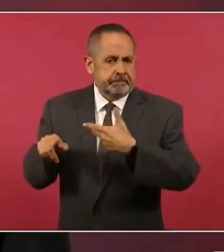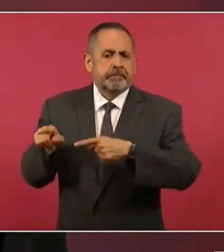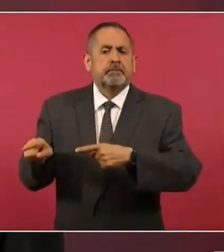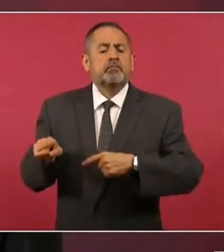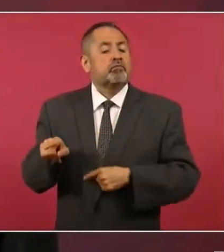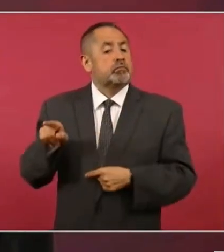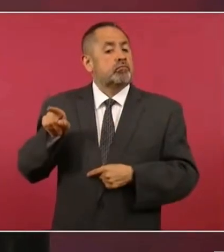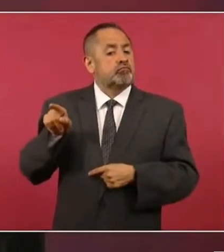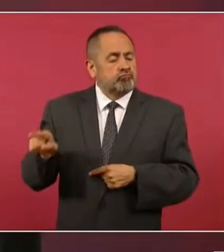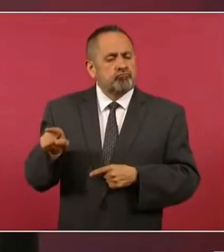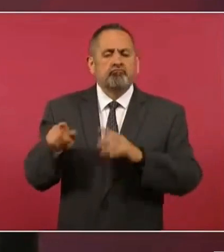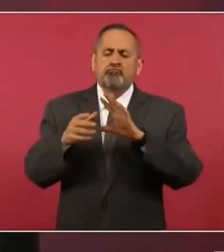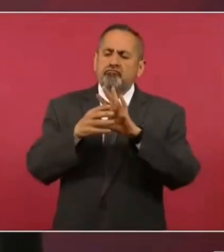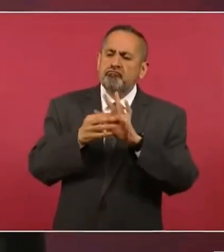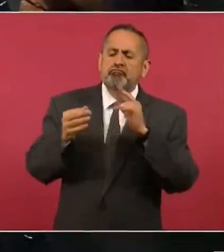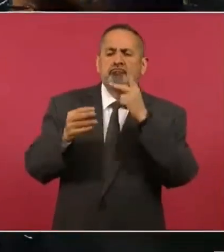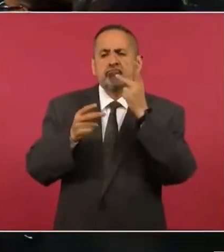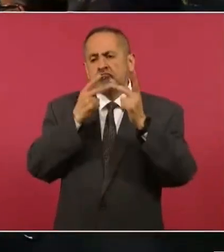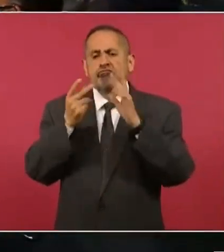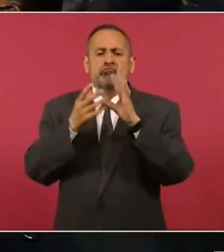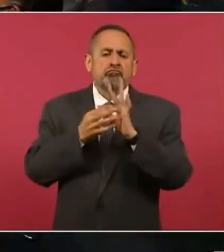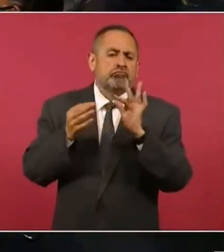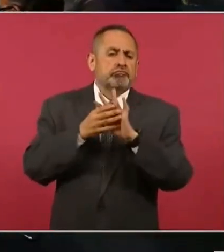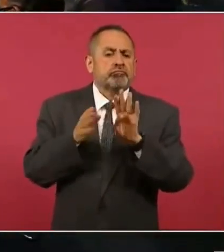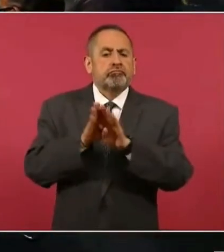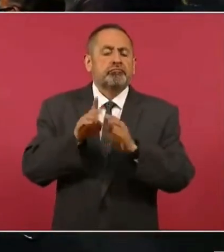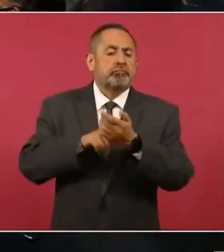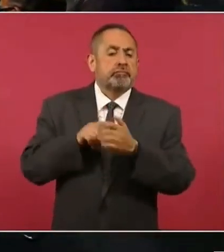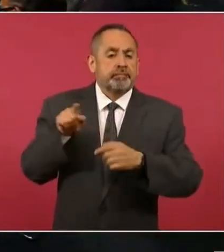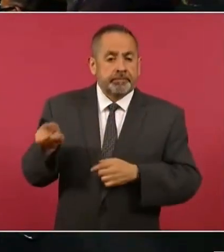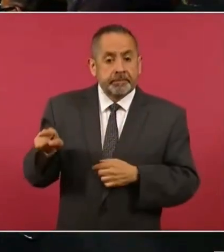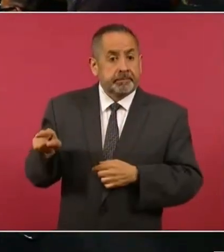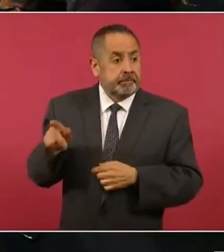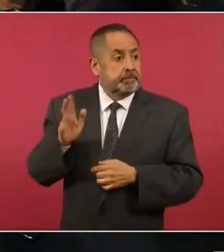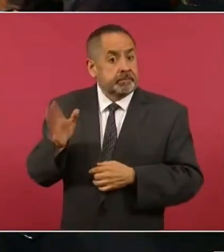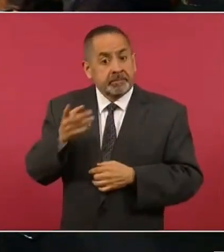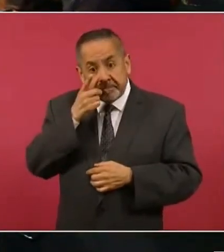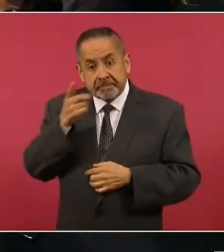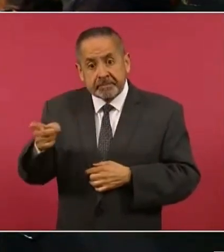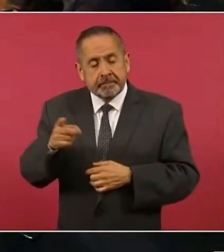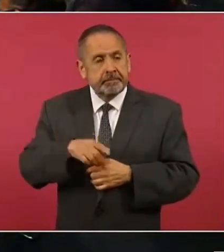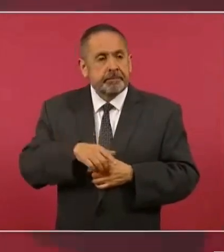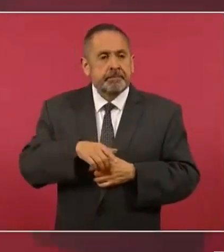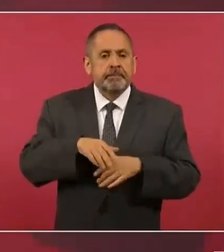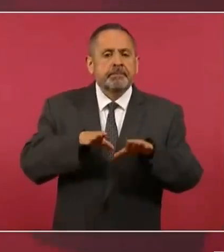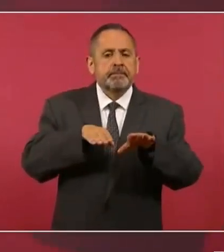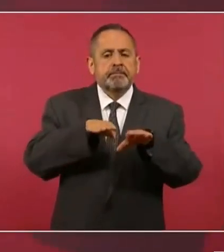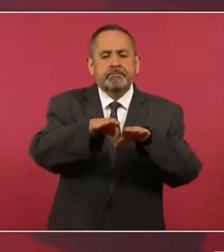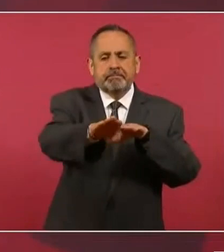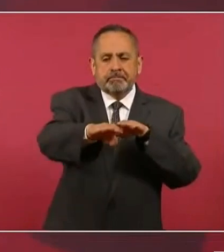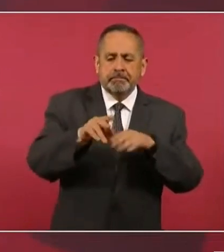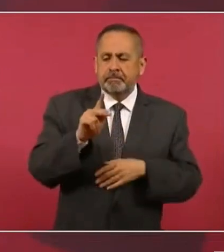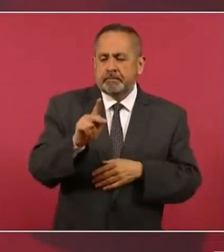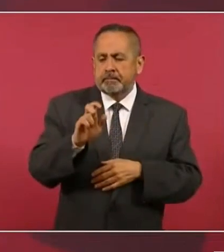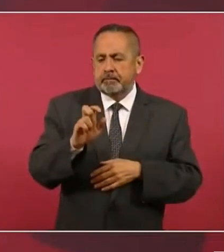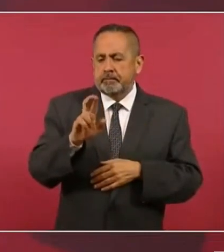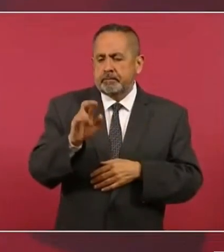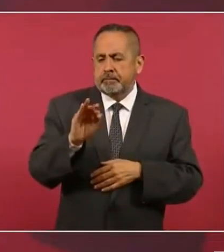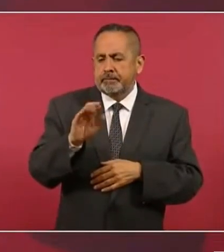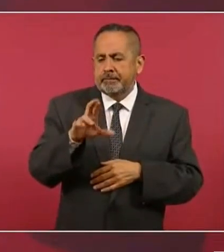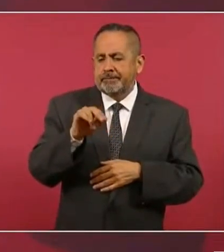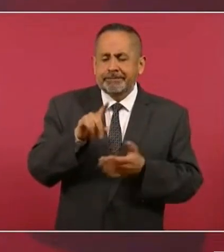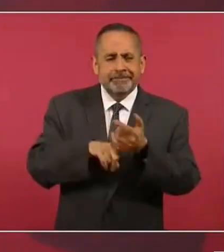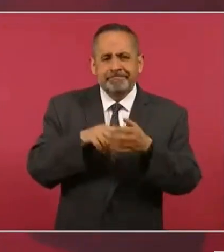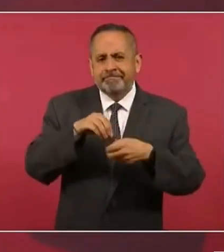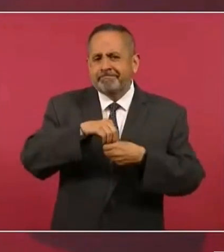hablaba de que estaba saturado el periférico, y empezó a hablar del segundo